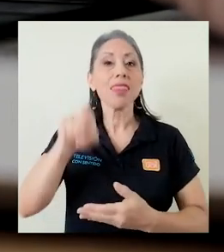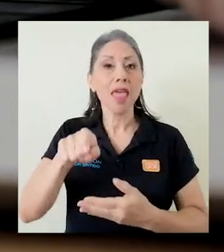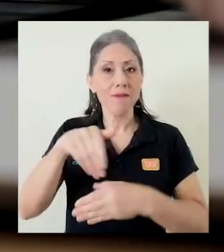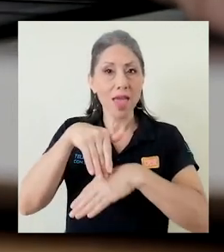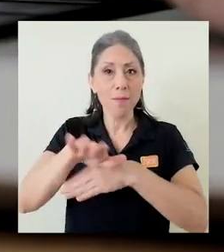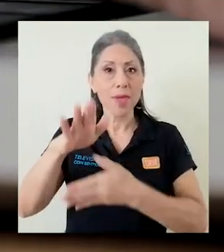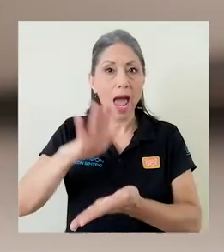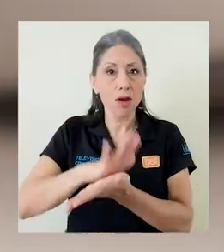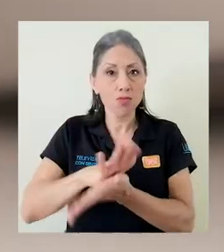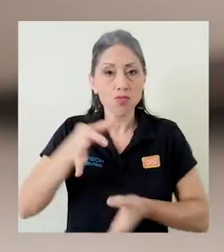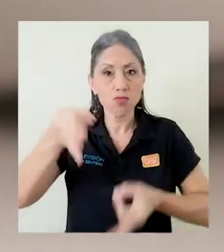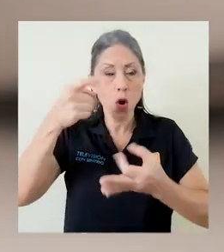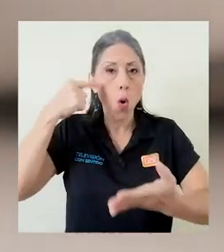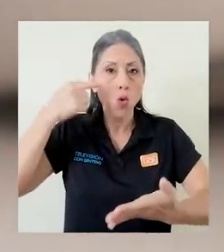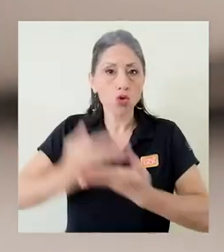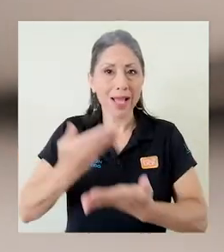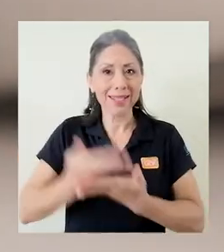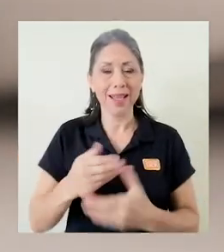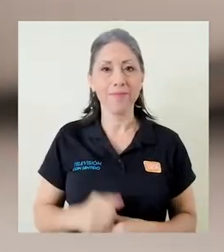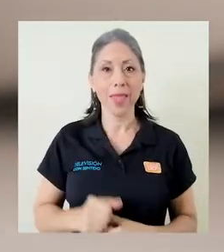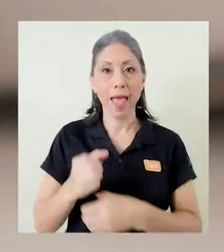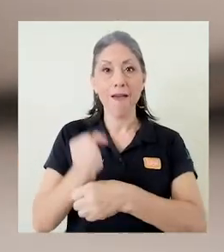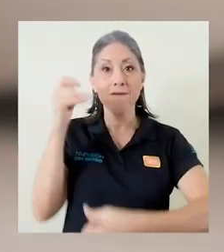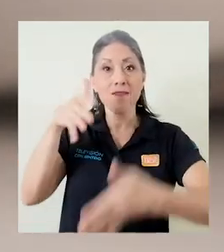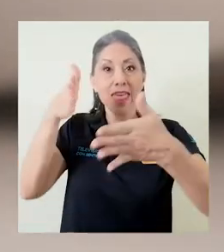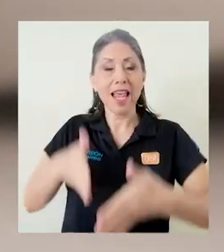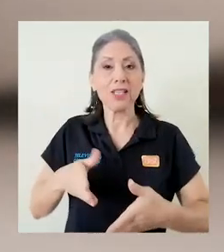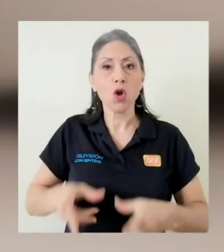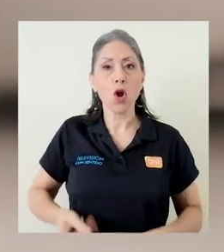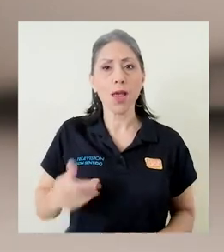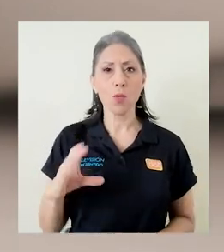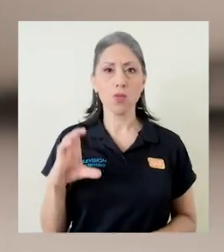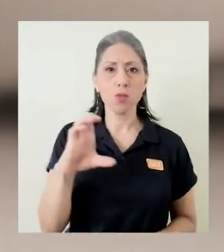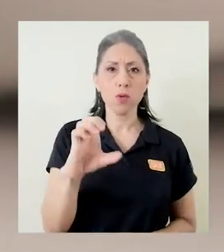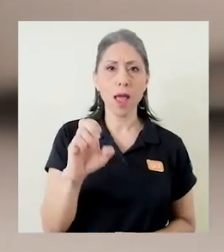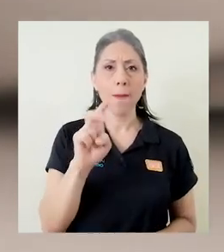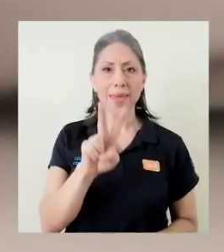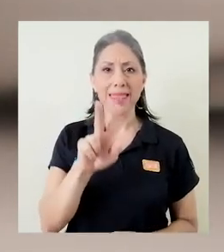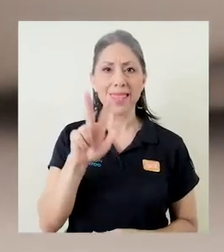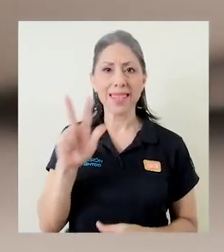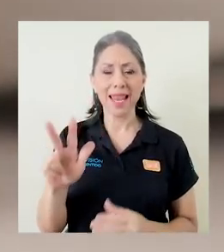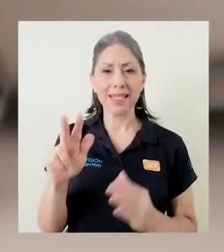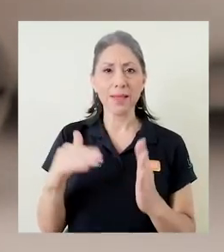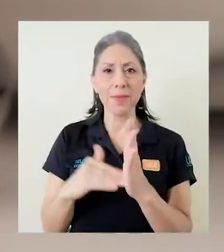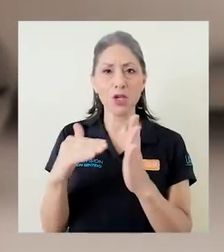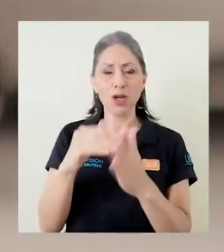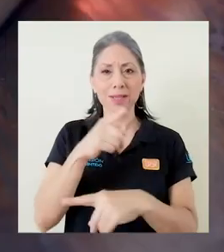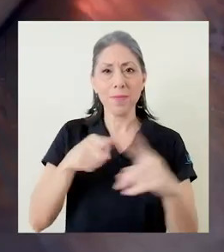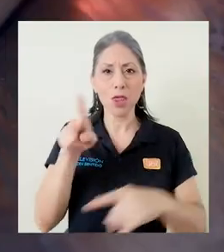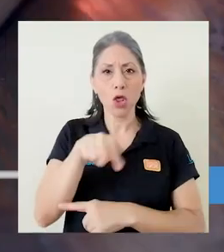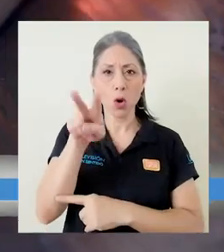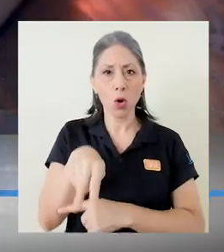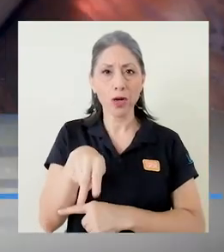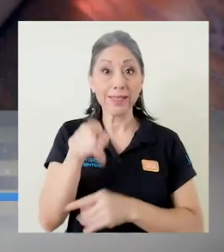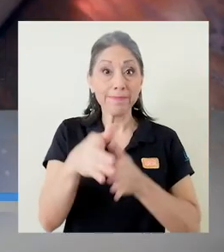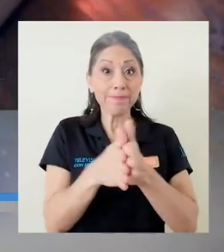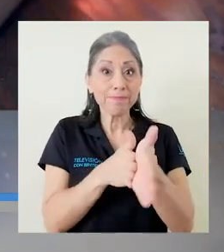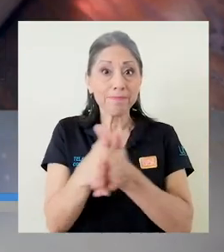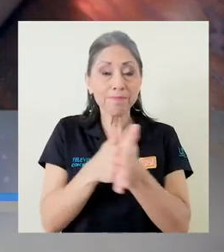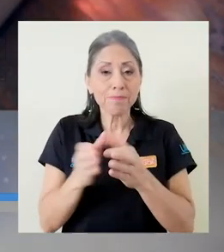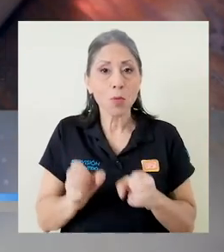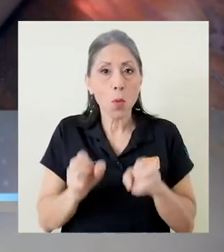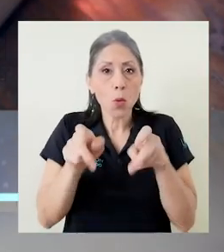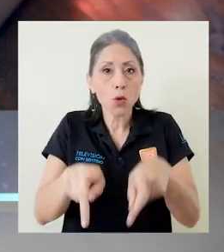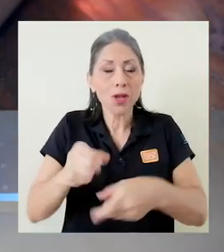constancia. La federación invirtió en este proyecto 23 millones y medio de colones. Aproveche esta